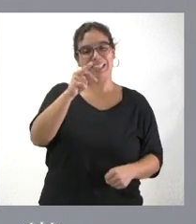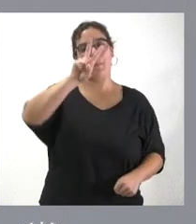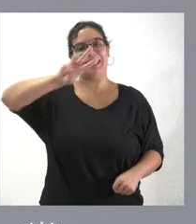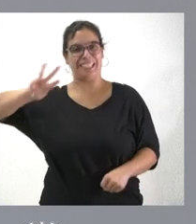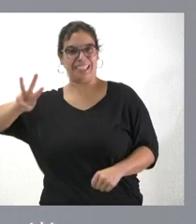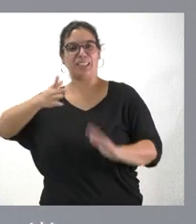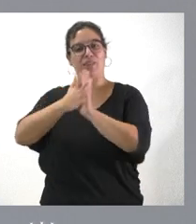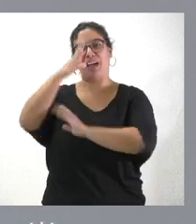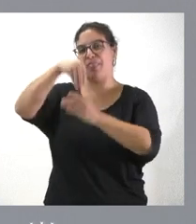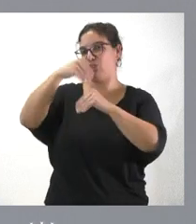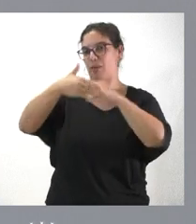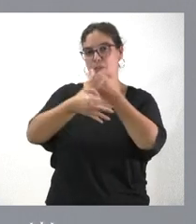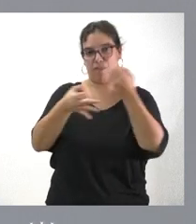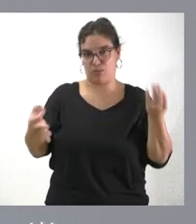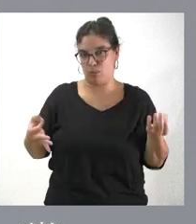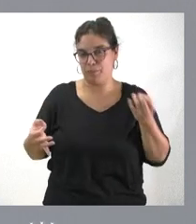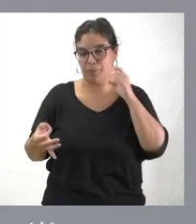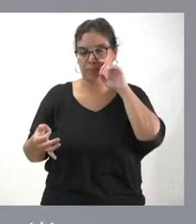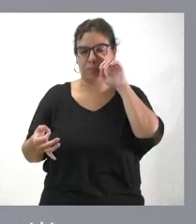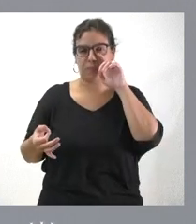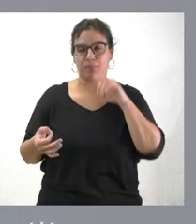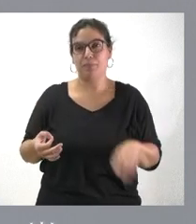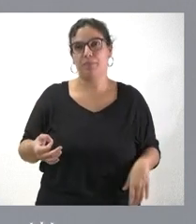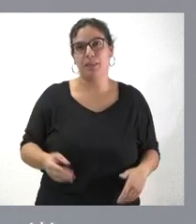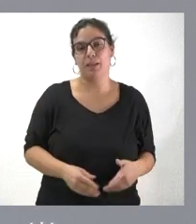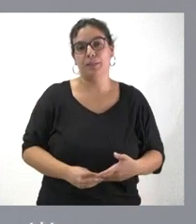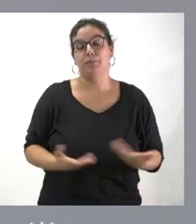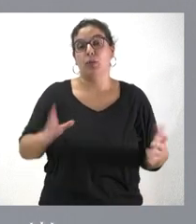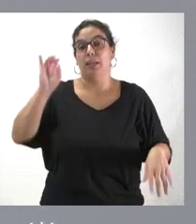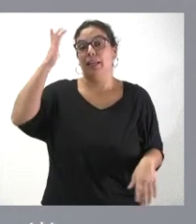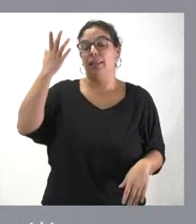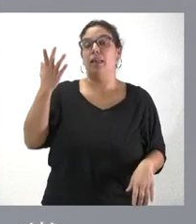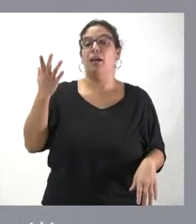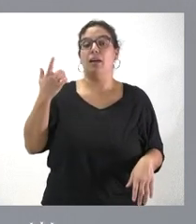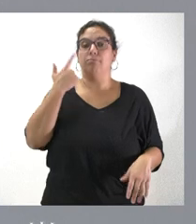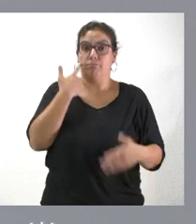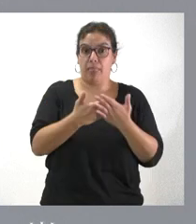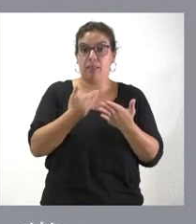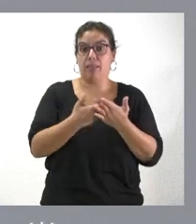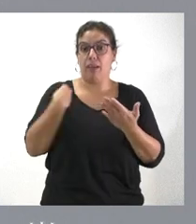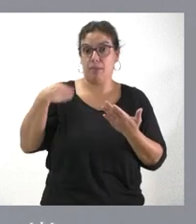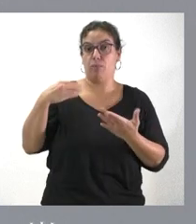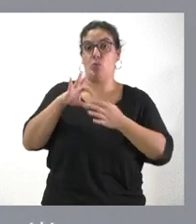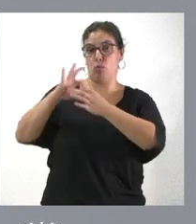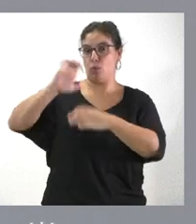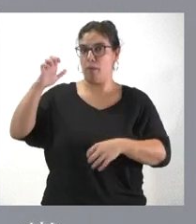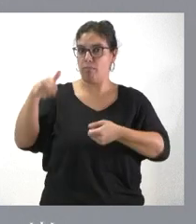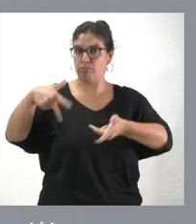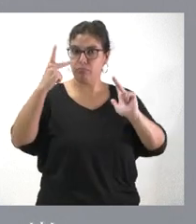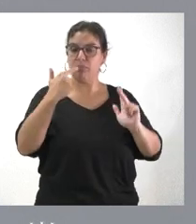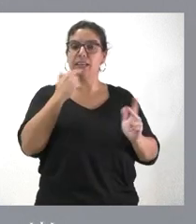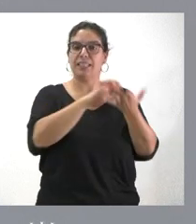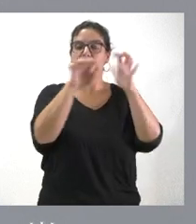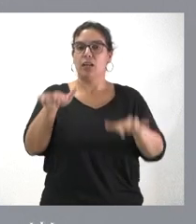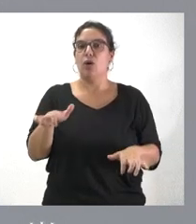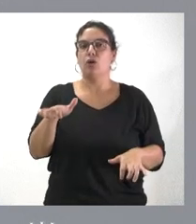estamos en el plazo de estas certificaciones. Y la idea que ha certificado la propia Unión Europea es que Castilla estaría entre